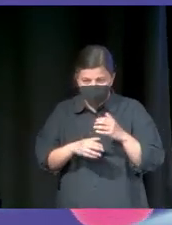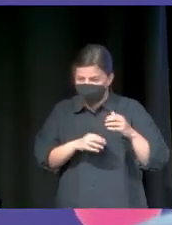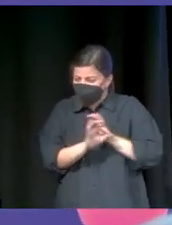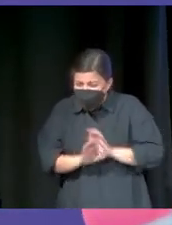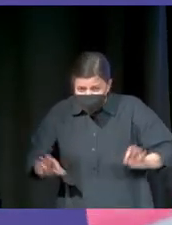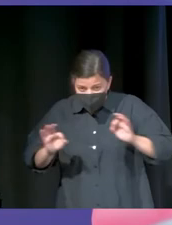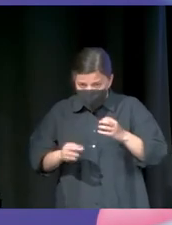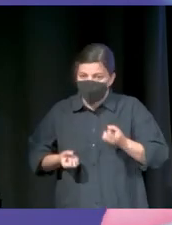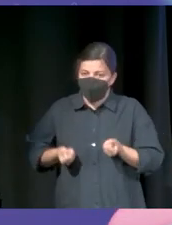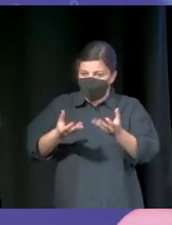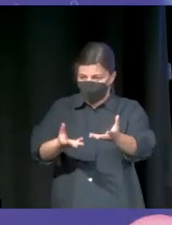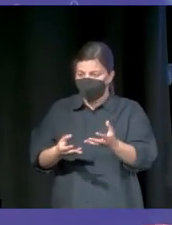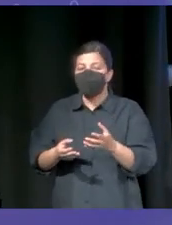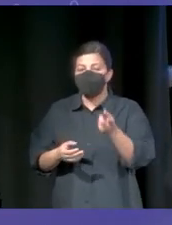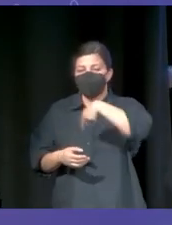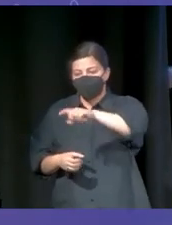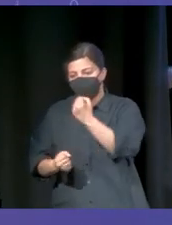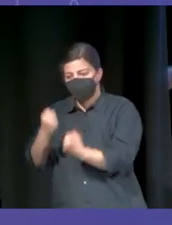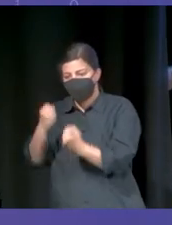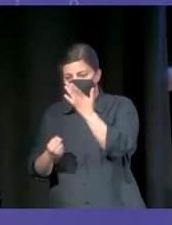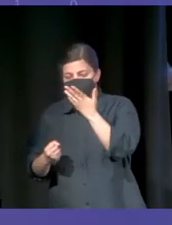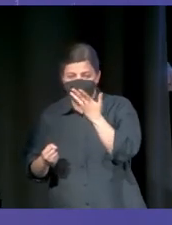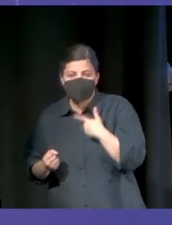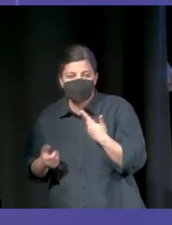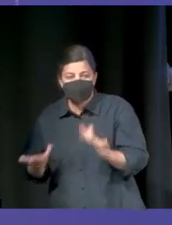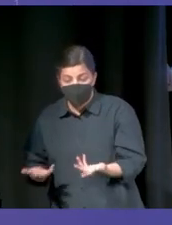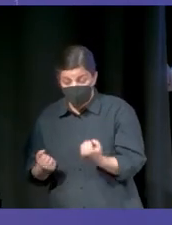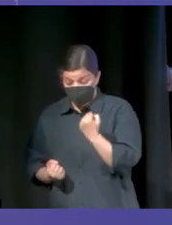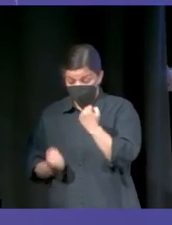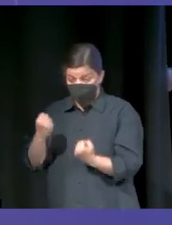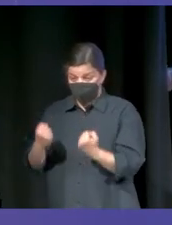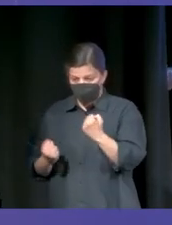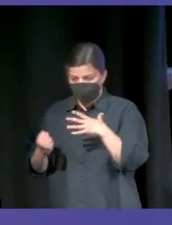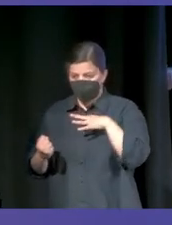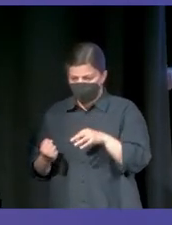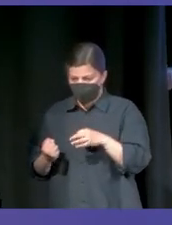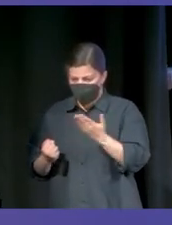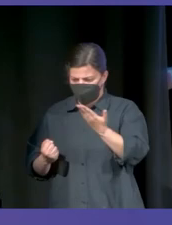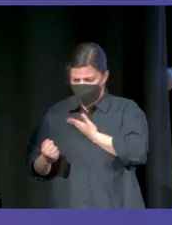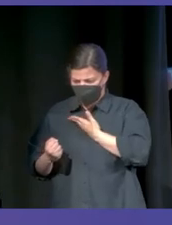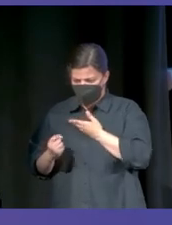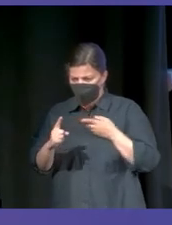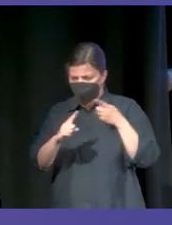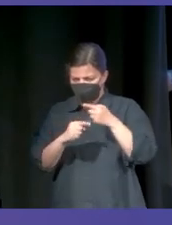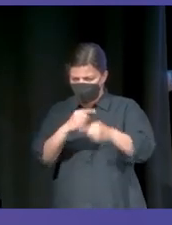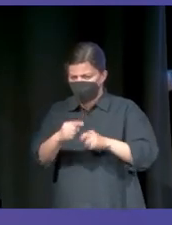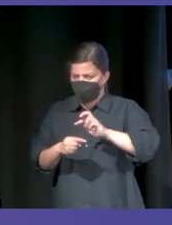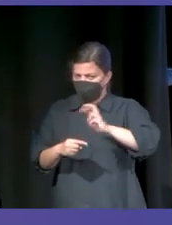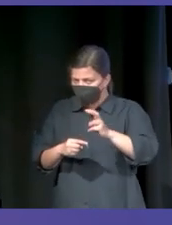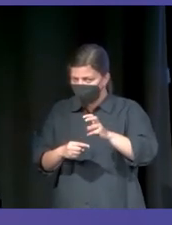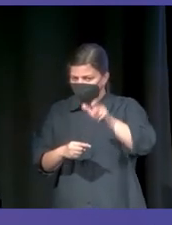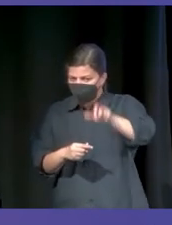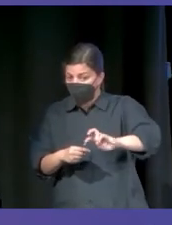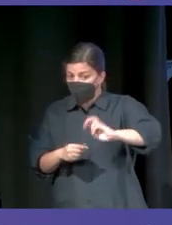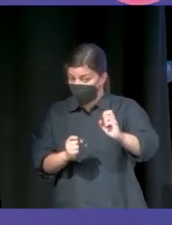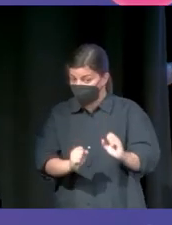respondáis con el corazón, ¿vale? ¿Qué coche vais a preferir? Un coche que pueda mataros para salvar a otra familia o a otra persona